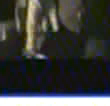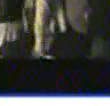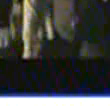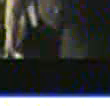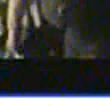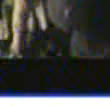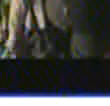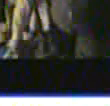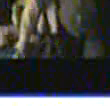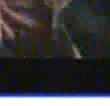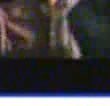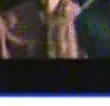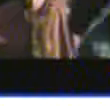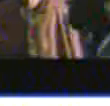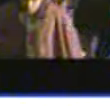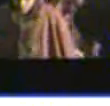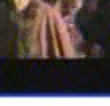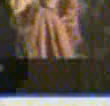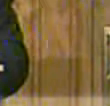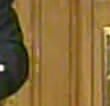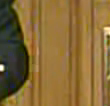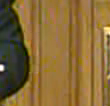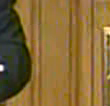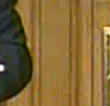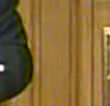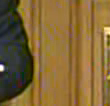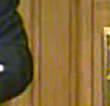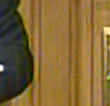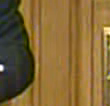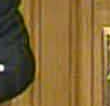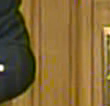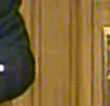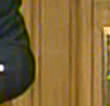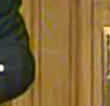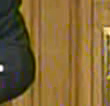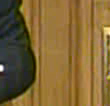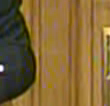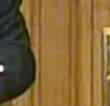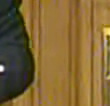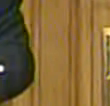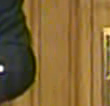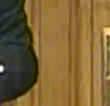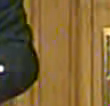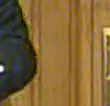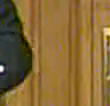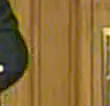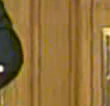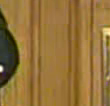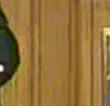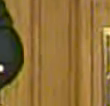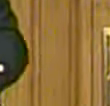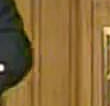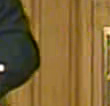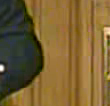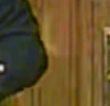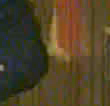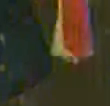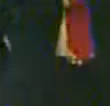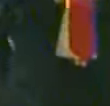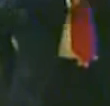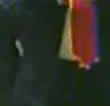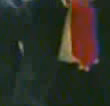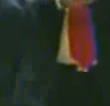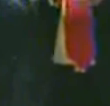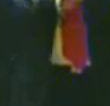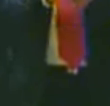independiente, antiimperialista. Hay que preservarla. Hermanos y hermanas, hombres y mujeres del pueblo, Fuerza Armada